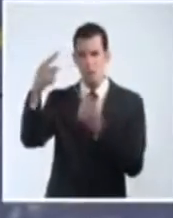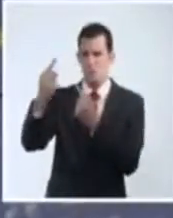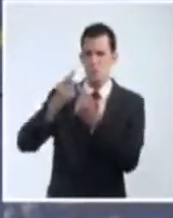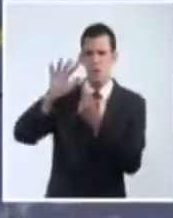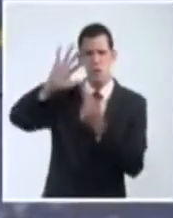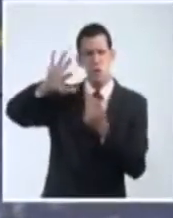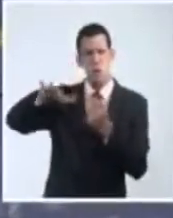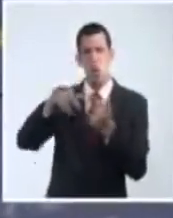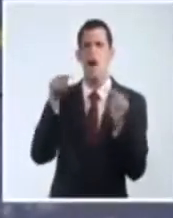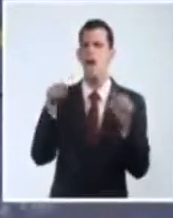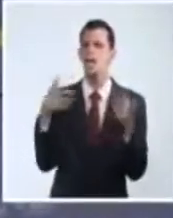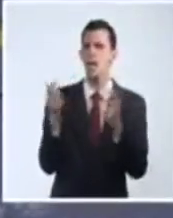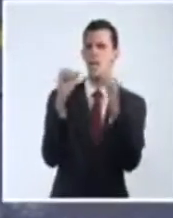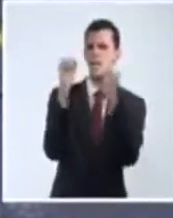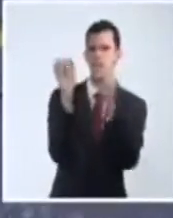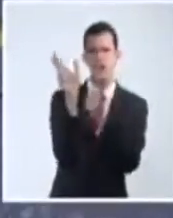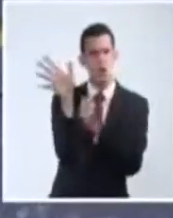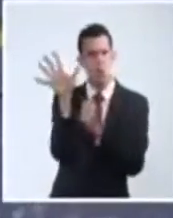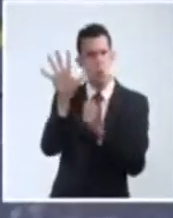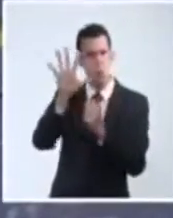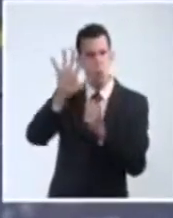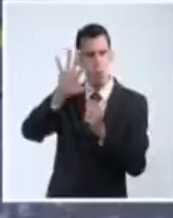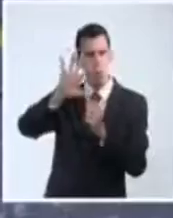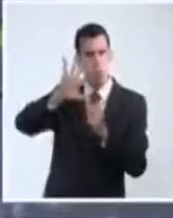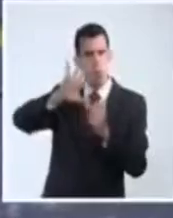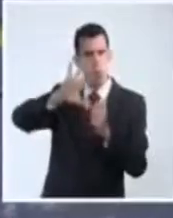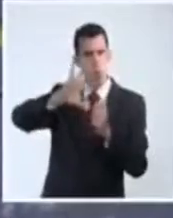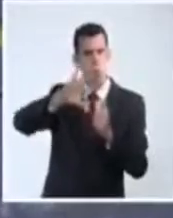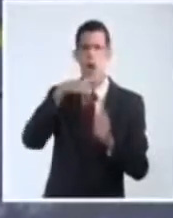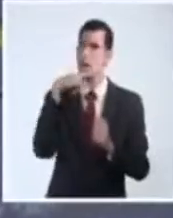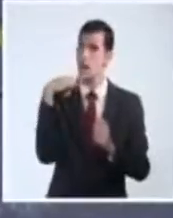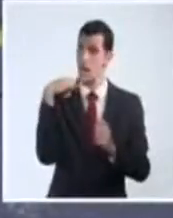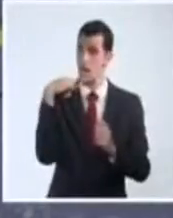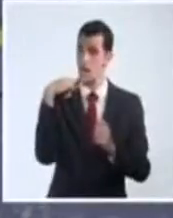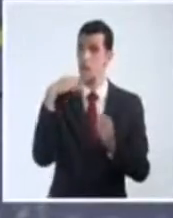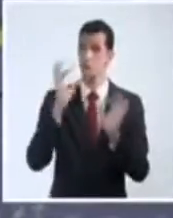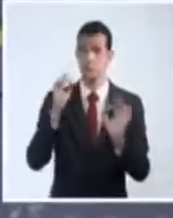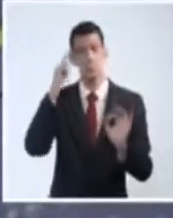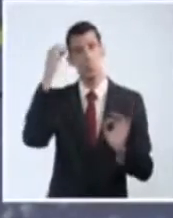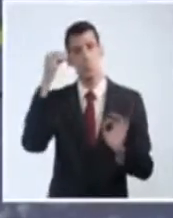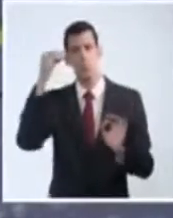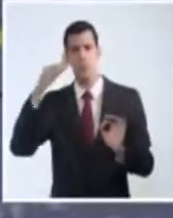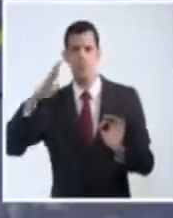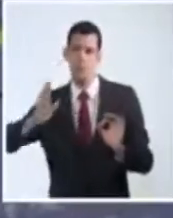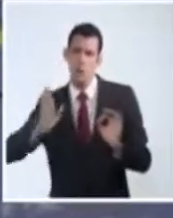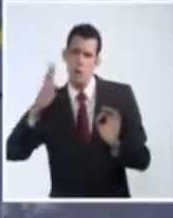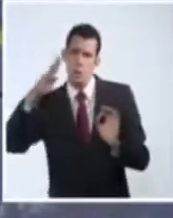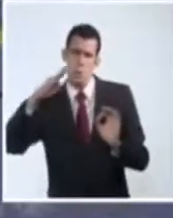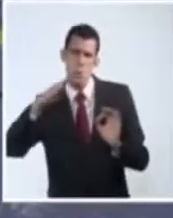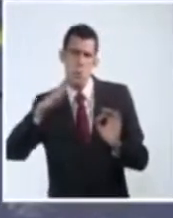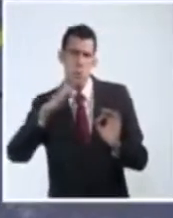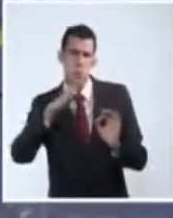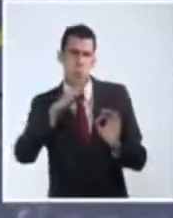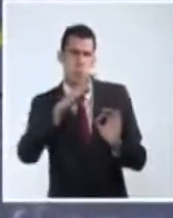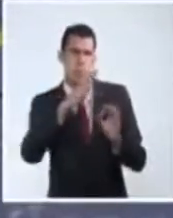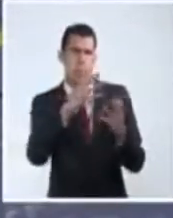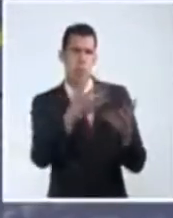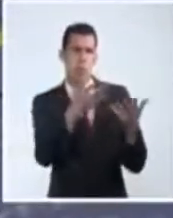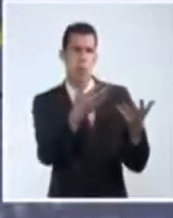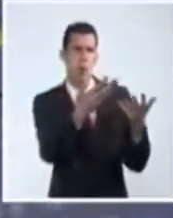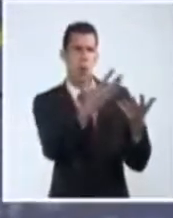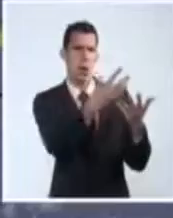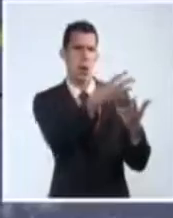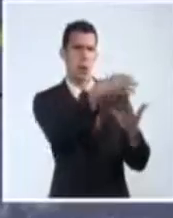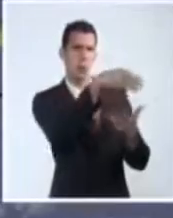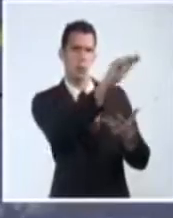un sistema debilitado y que ha tenido poco movimiento durante el día de La tendencia va a ser a que incluso pudiera llegar a debilitarse mucho más antes de